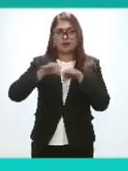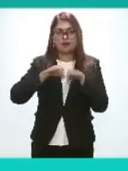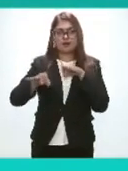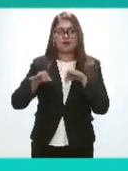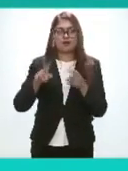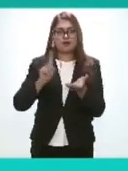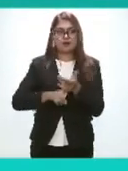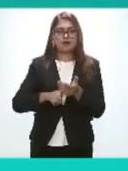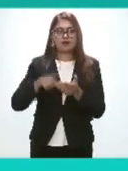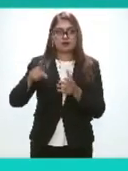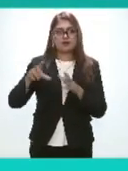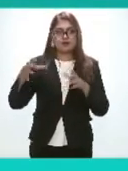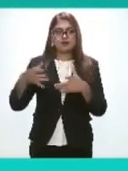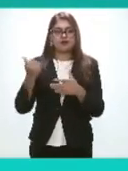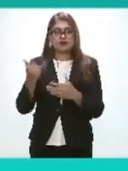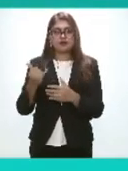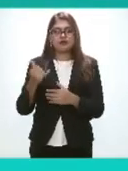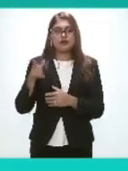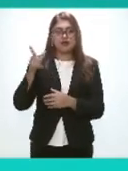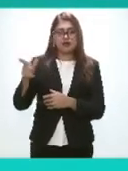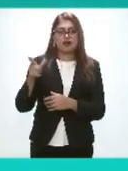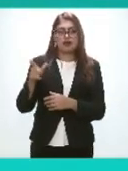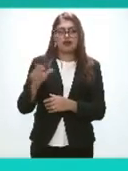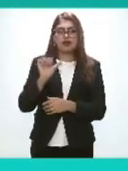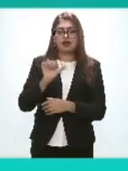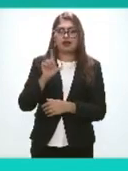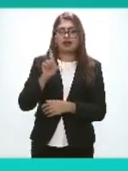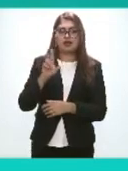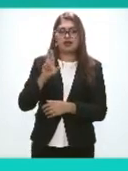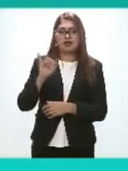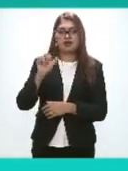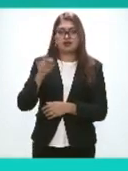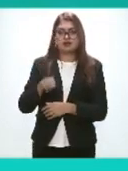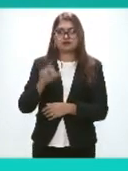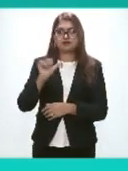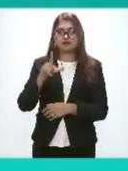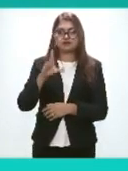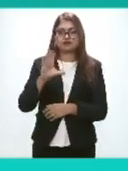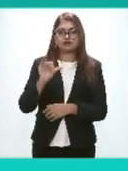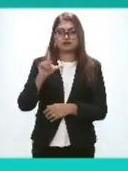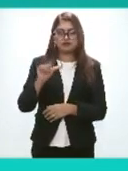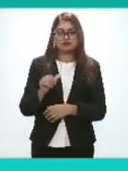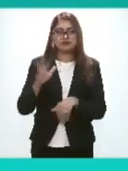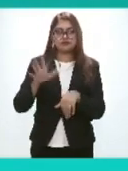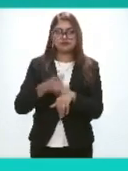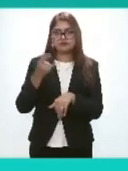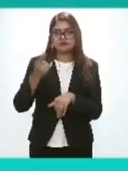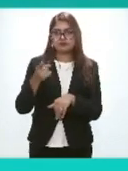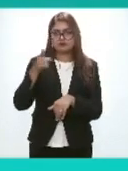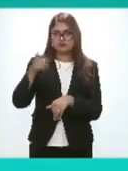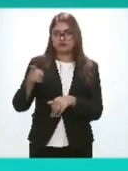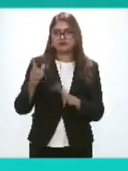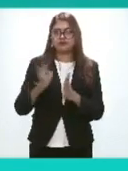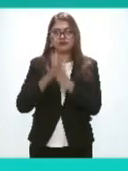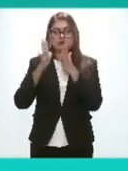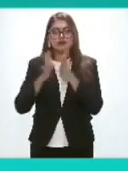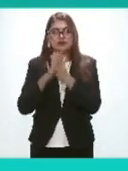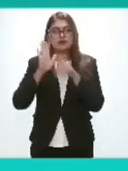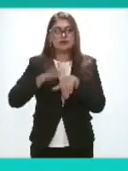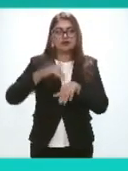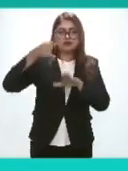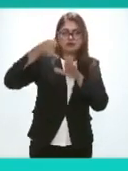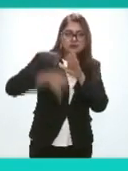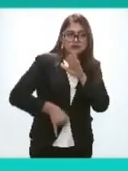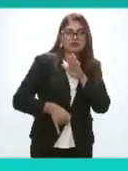hecho y al comisionado adrián alcalá por esta explicación más amplia y más detallada y dicho lo anterior